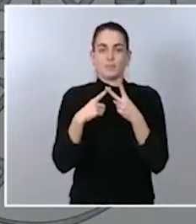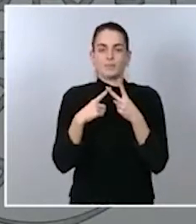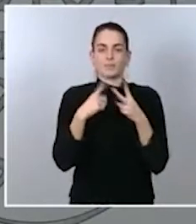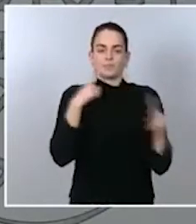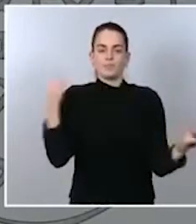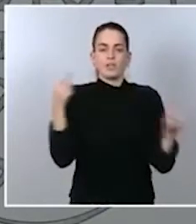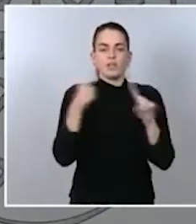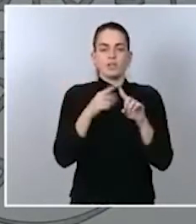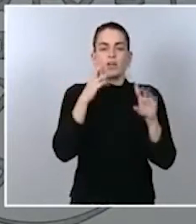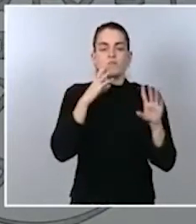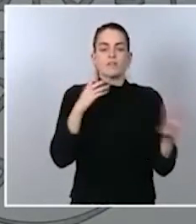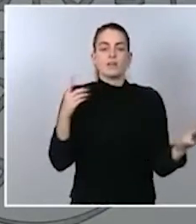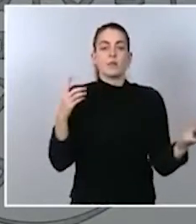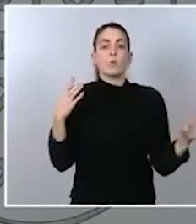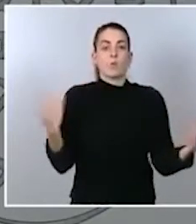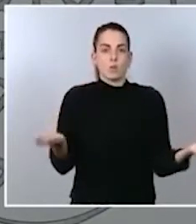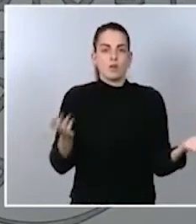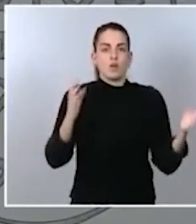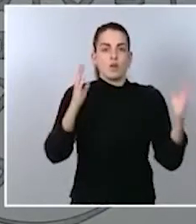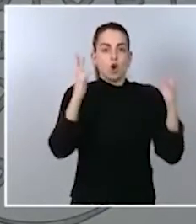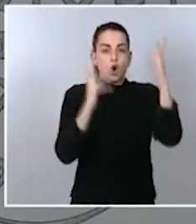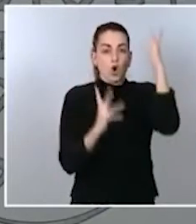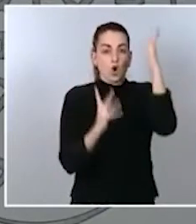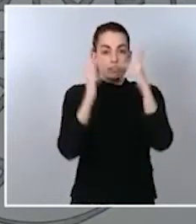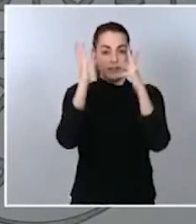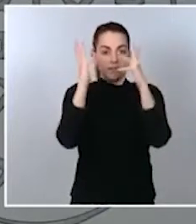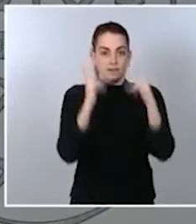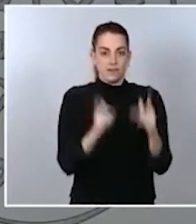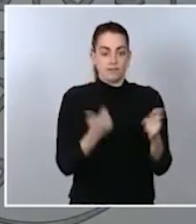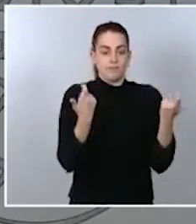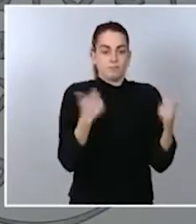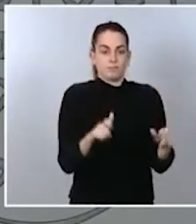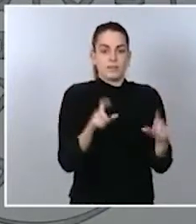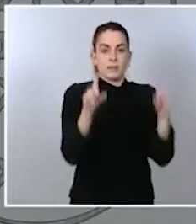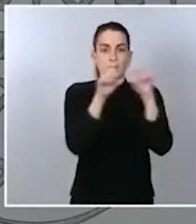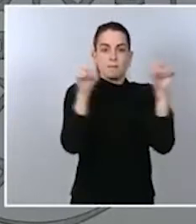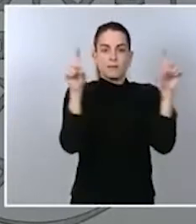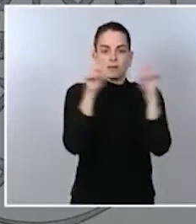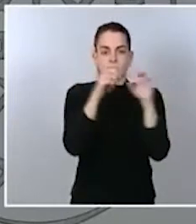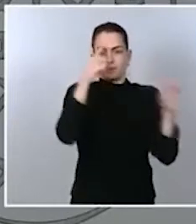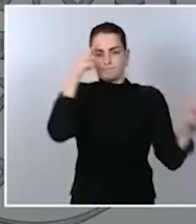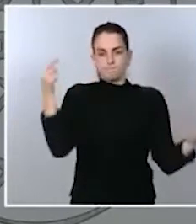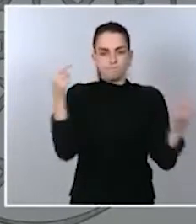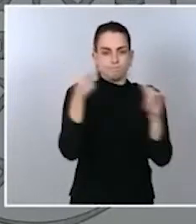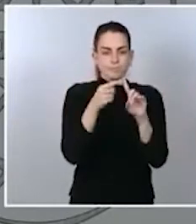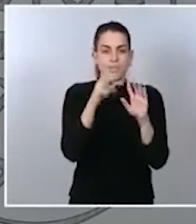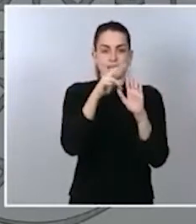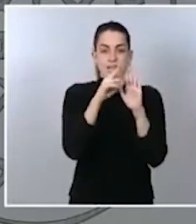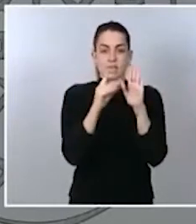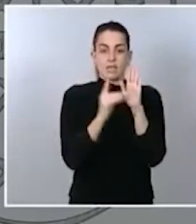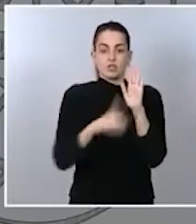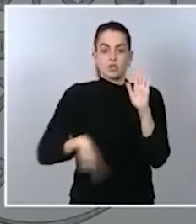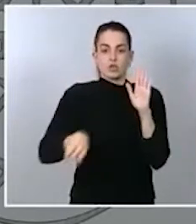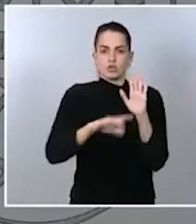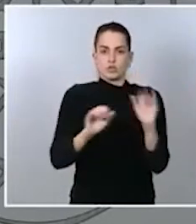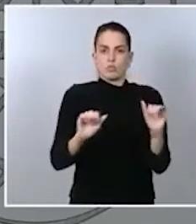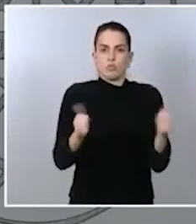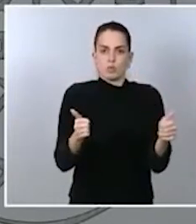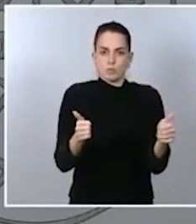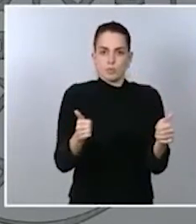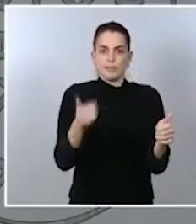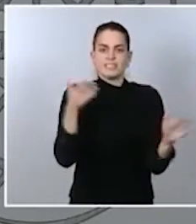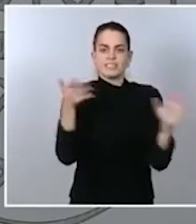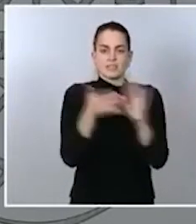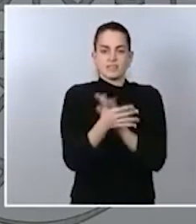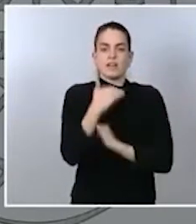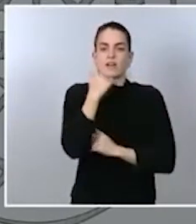contabilidad que rigen al sector empresarial. En concreto, el real decreto que aprobamos supone un paso importante en